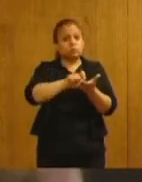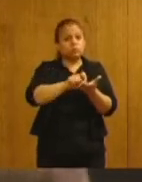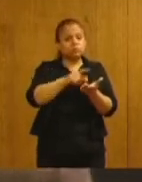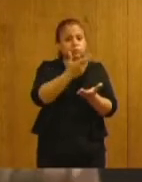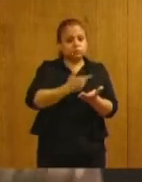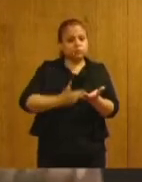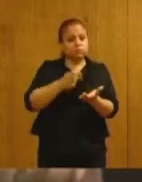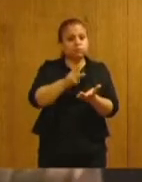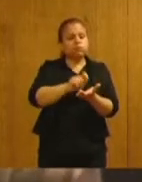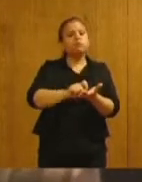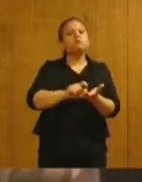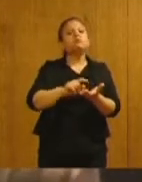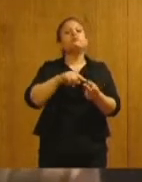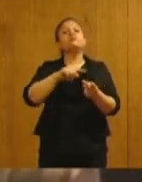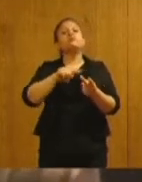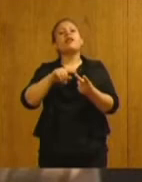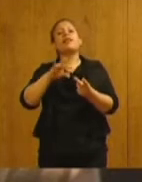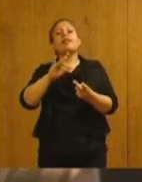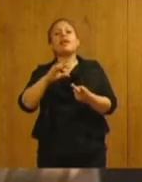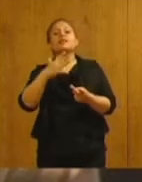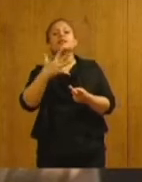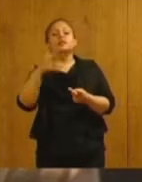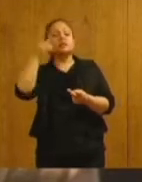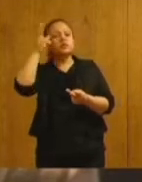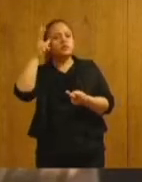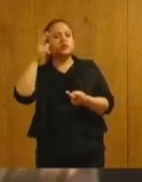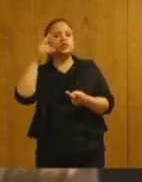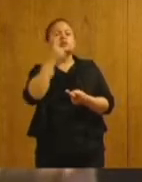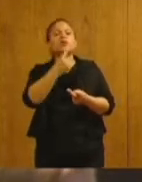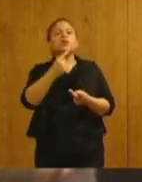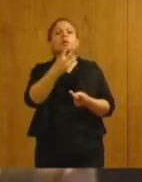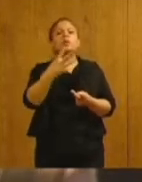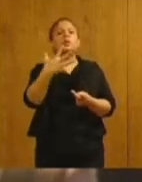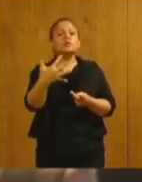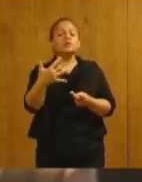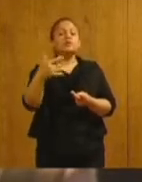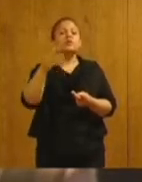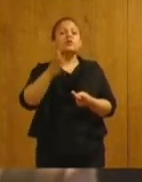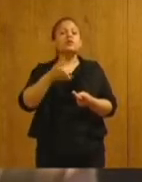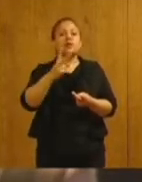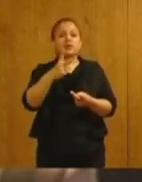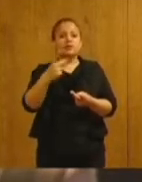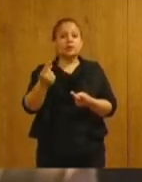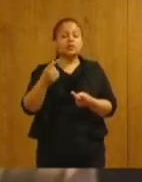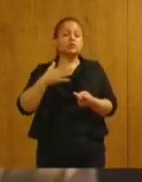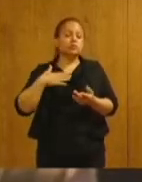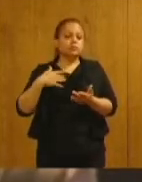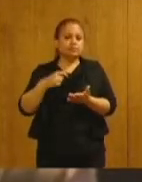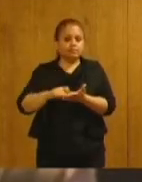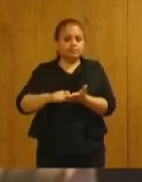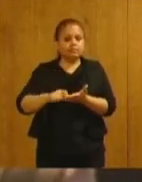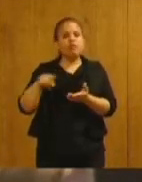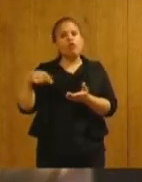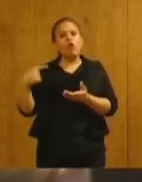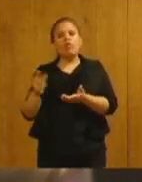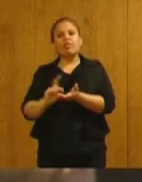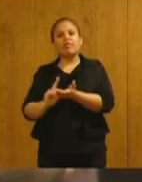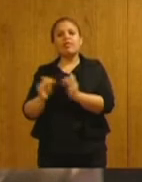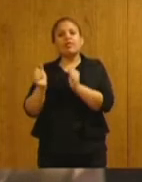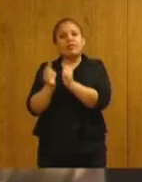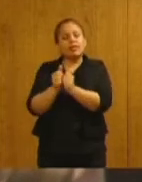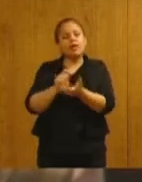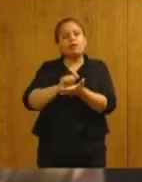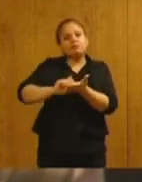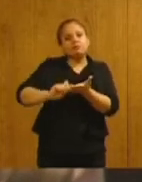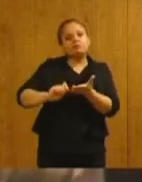presidente, y el letra D, 58145 barra 21, de mi autoría, en compañía de otros diputados y